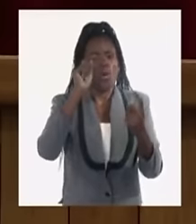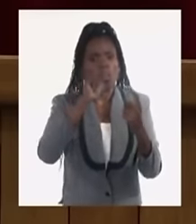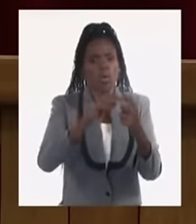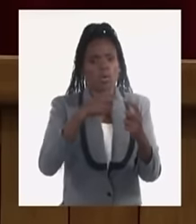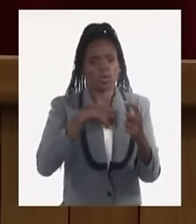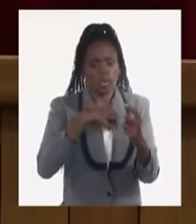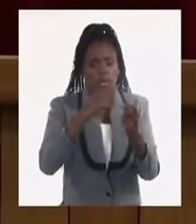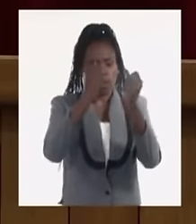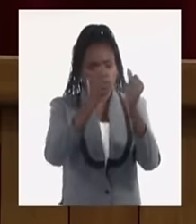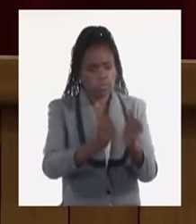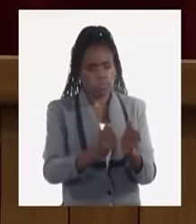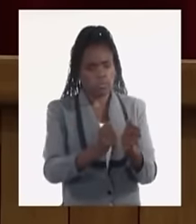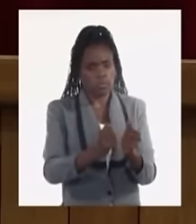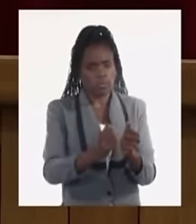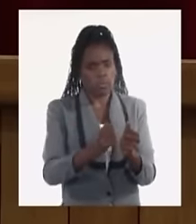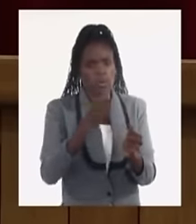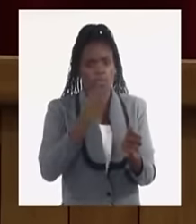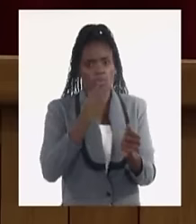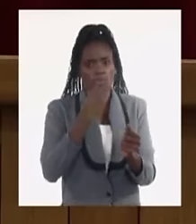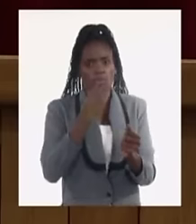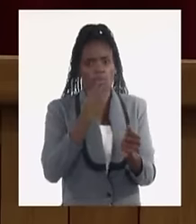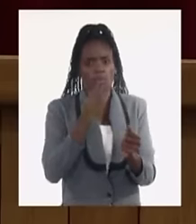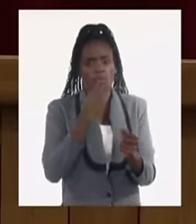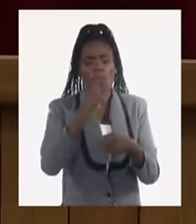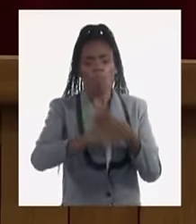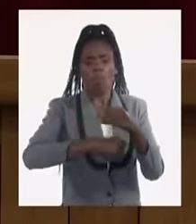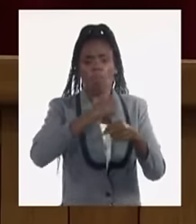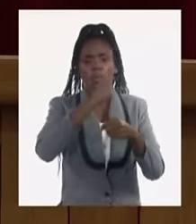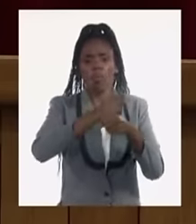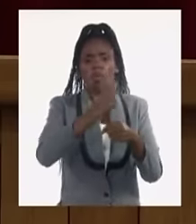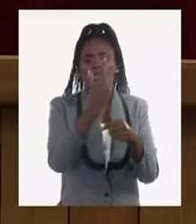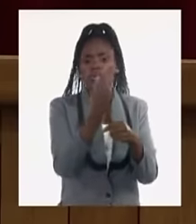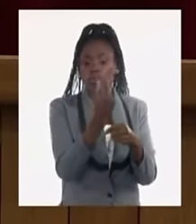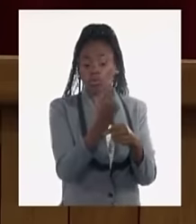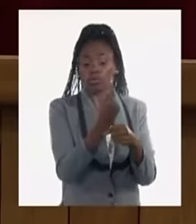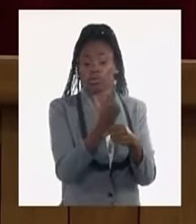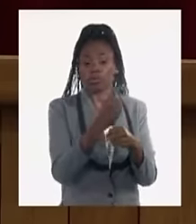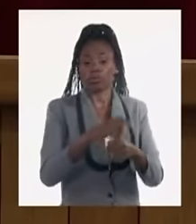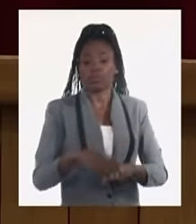sostenibilidad y que lo puedan usar los que lo tienen.